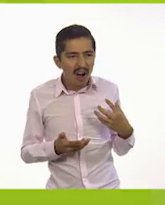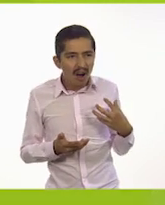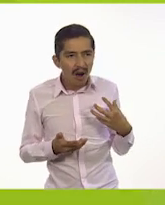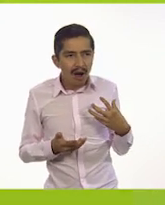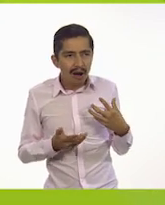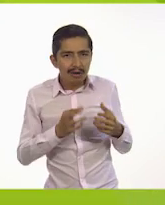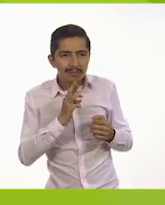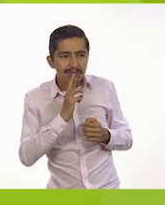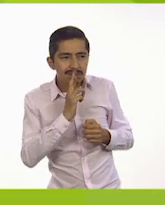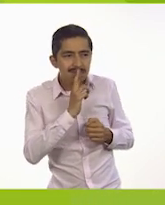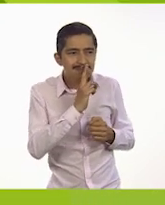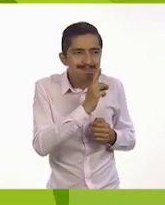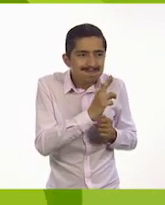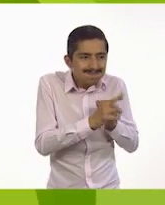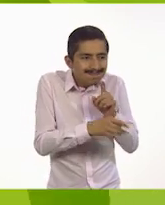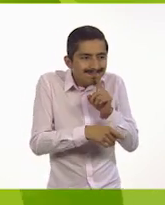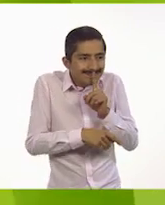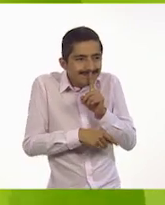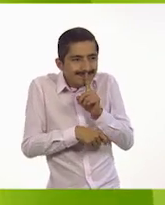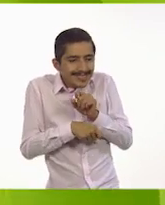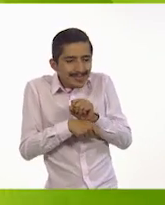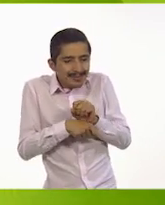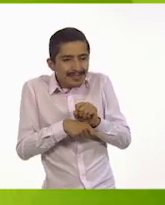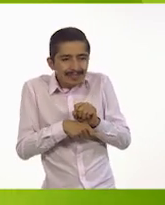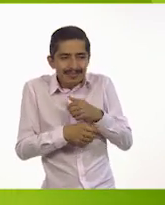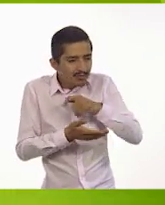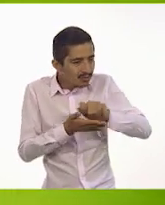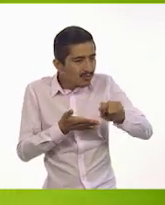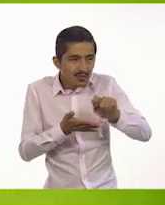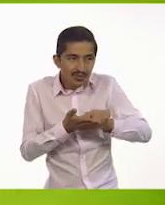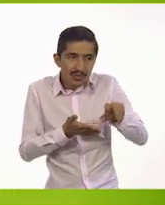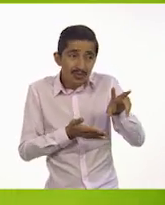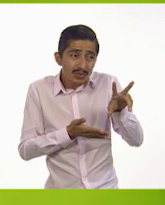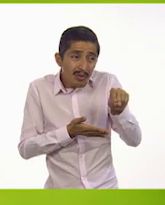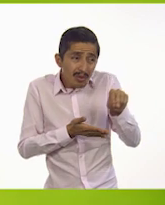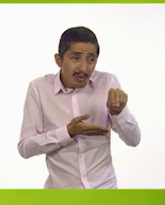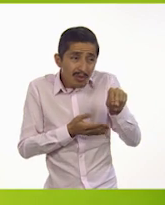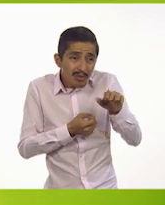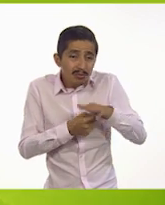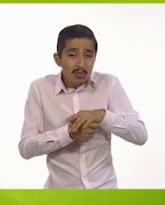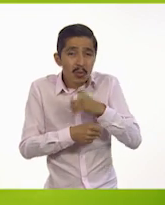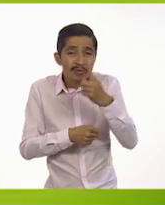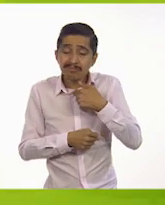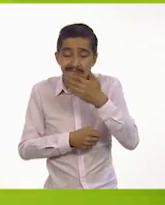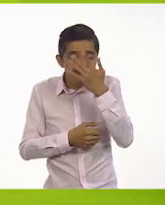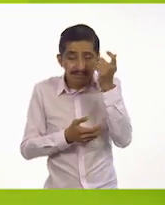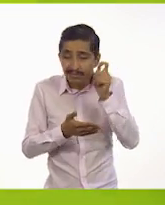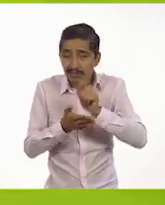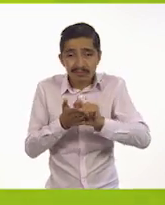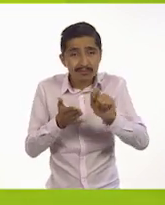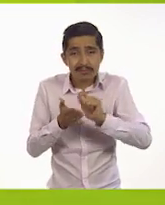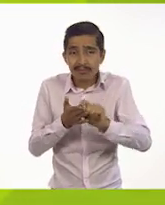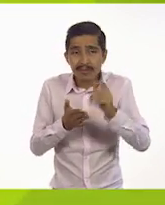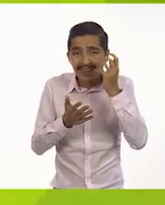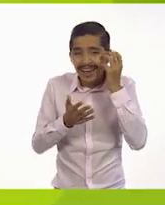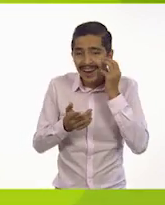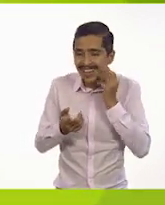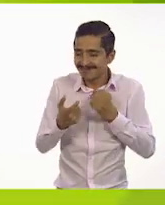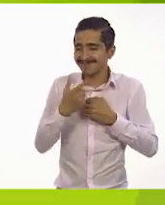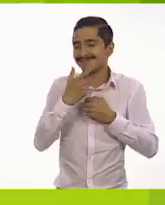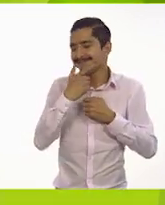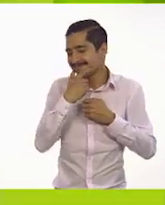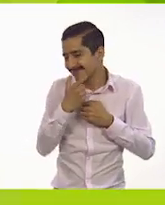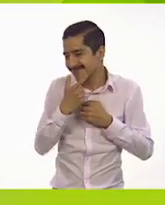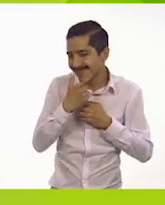contestó suavemente. Yo no he escrito porque no sé escribir. La leona sonrió.